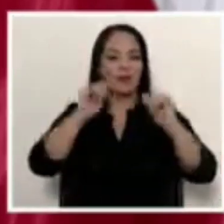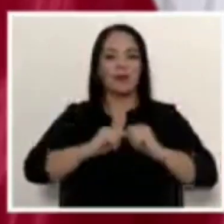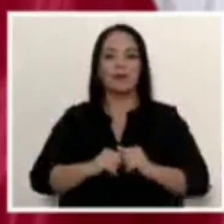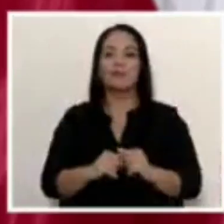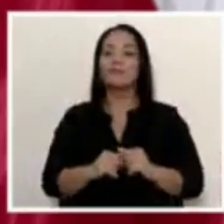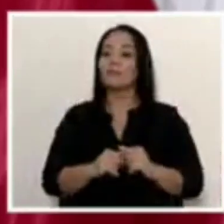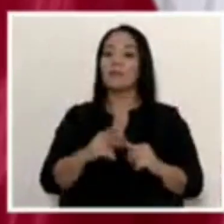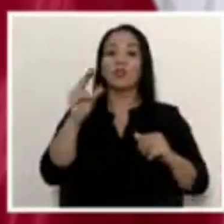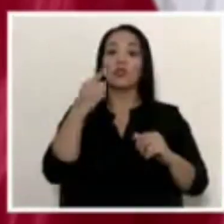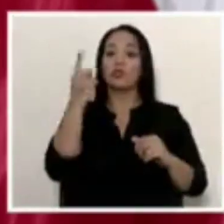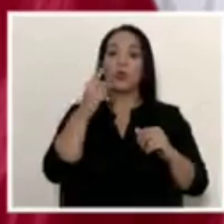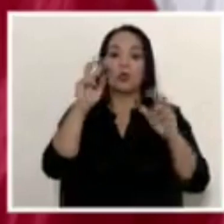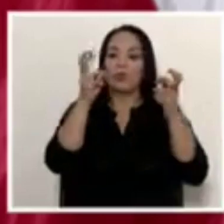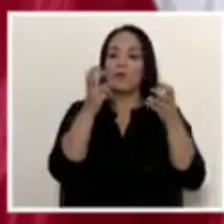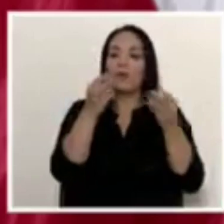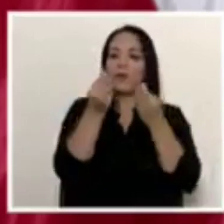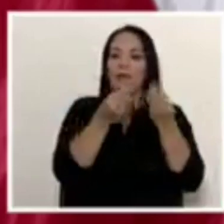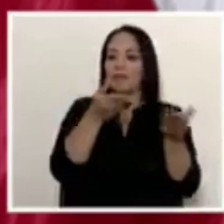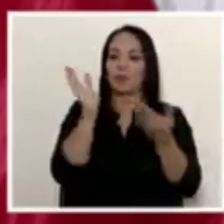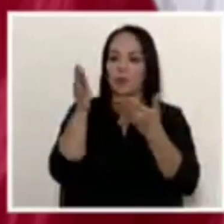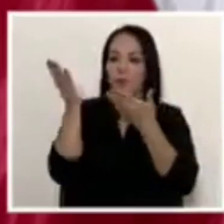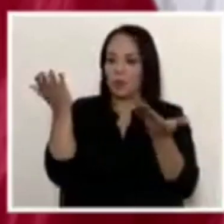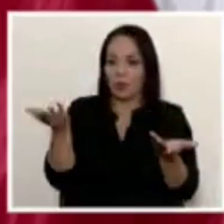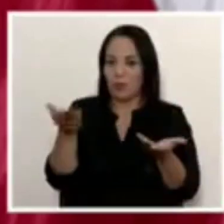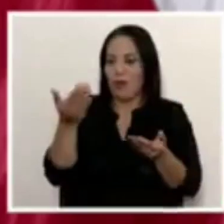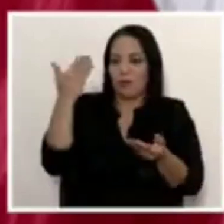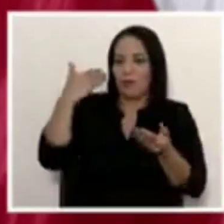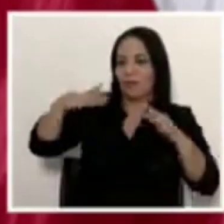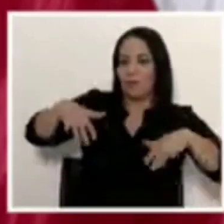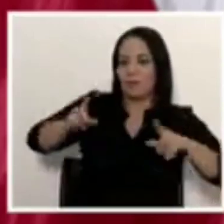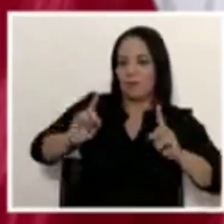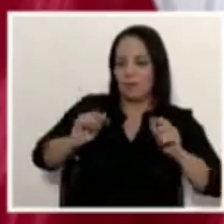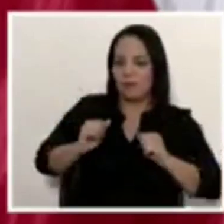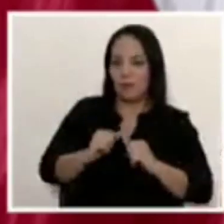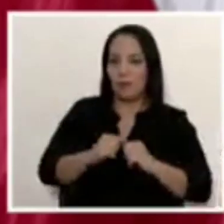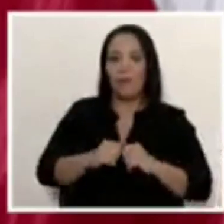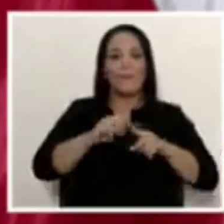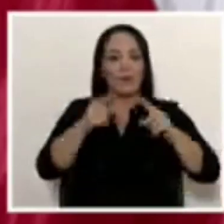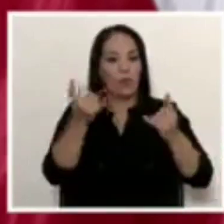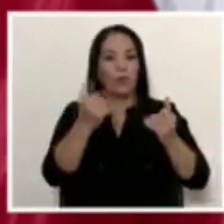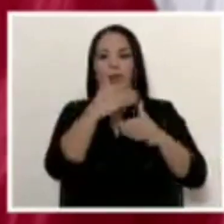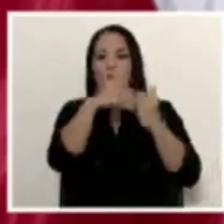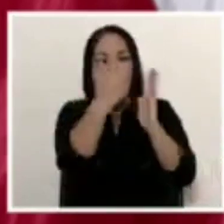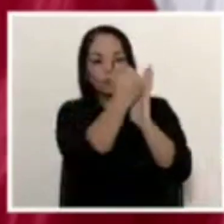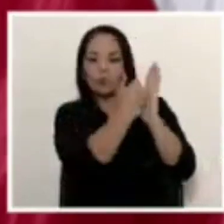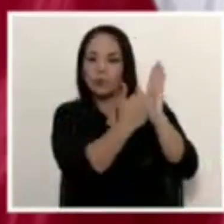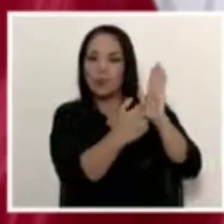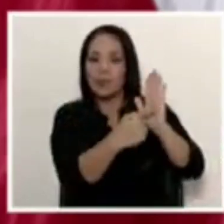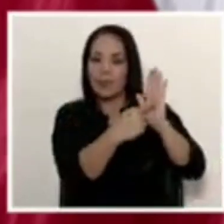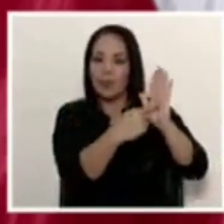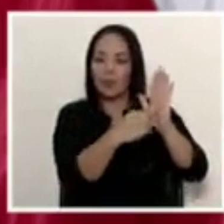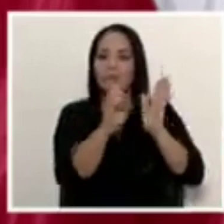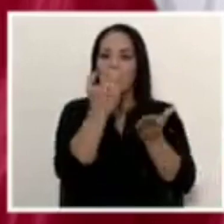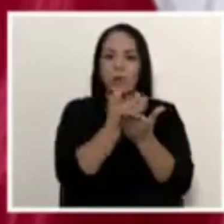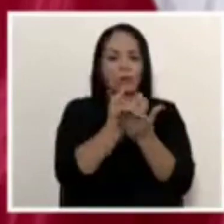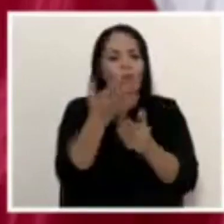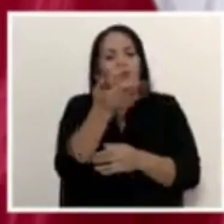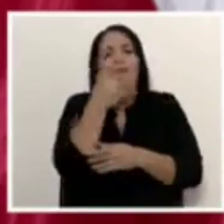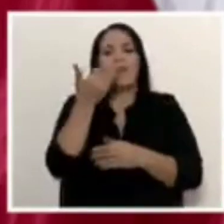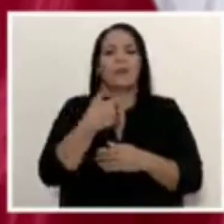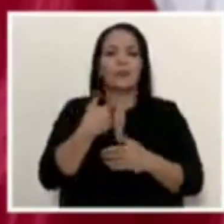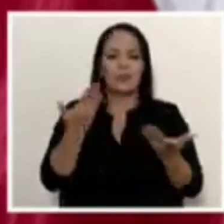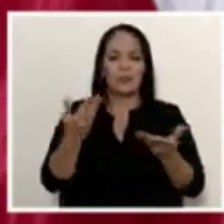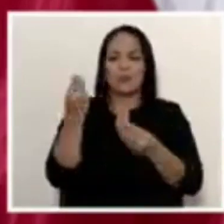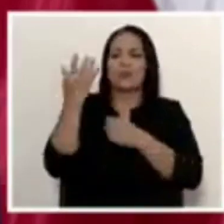no sólo exportaciones, no vistas por muchísimos años, todos los indicadores económicos son lo mejor que hemos tenido en muchísimos